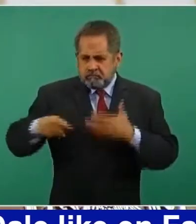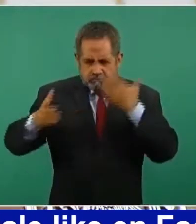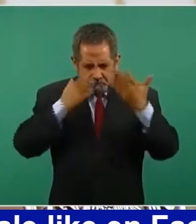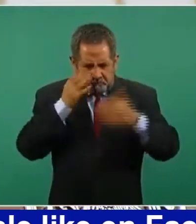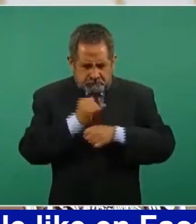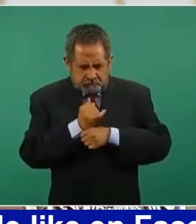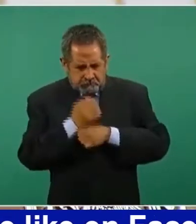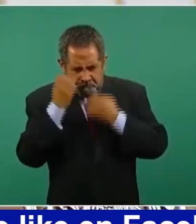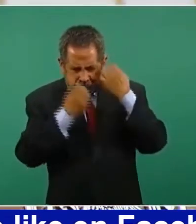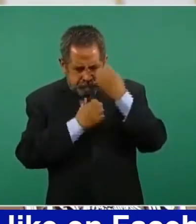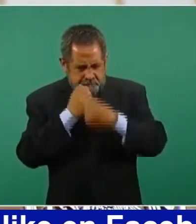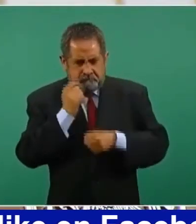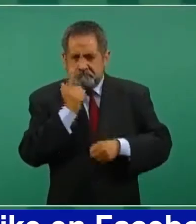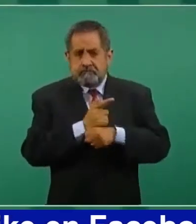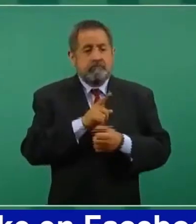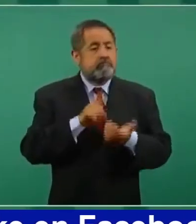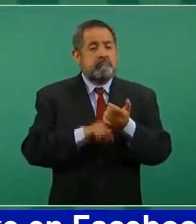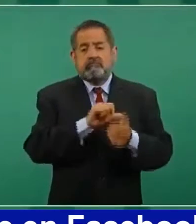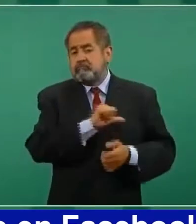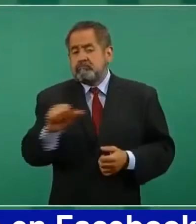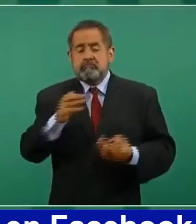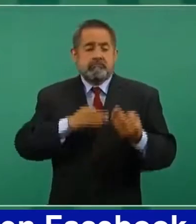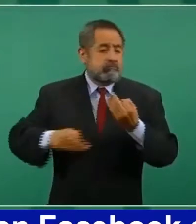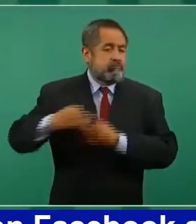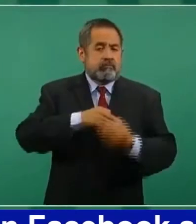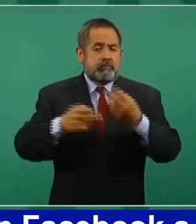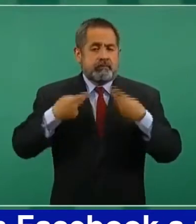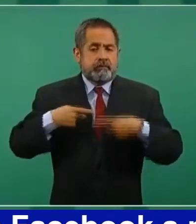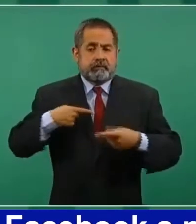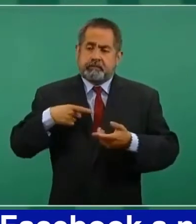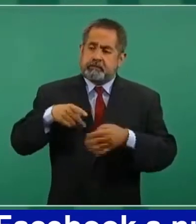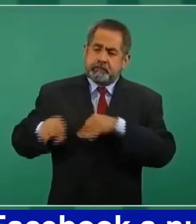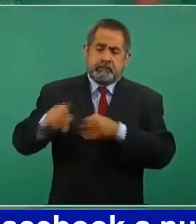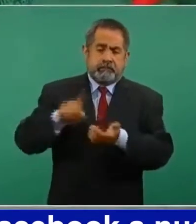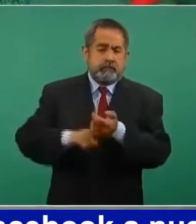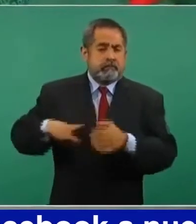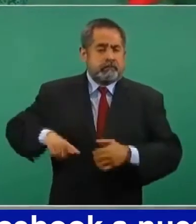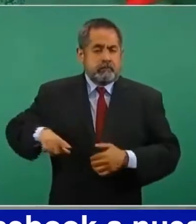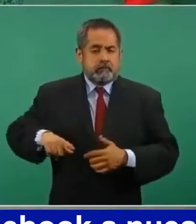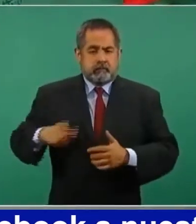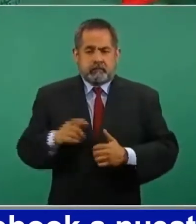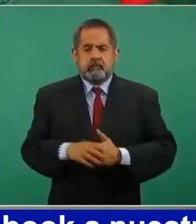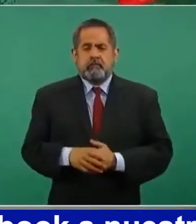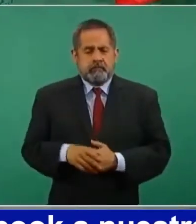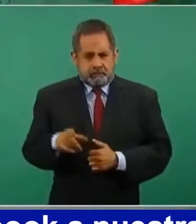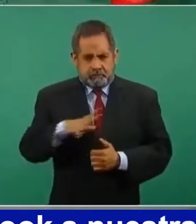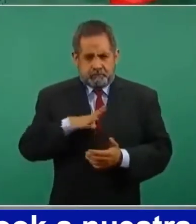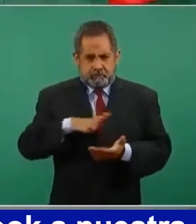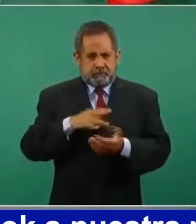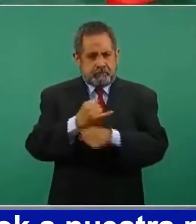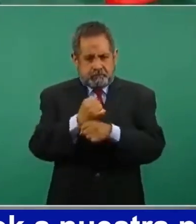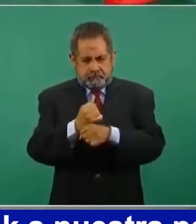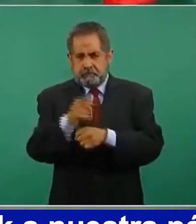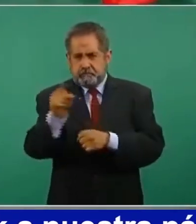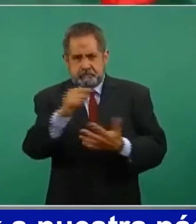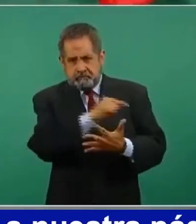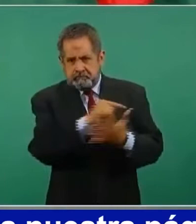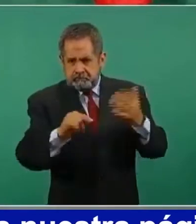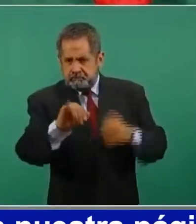de todos los servidores públicos. Y sí existen esas investigaciones, pero